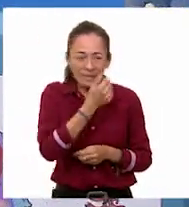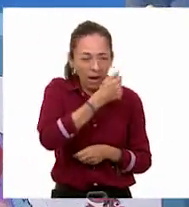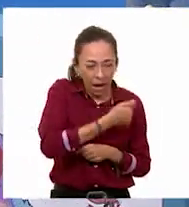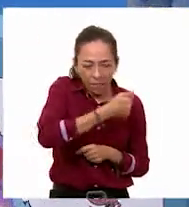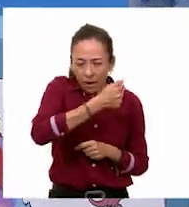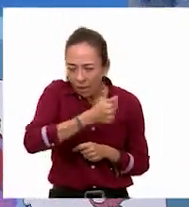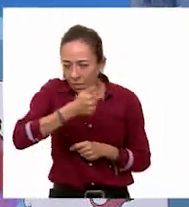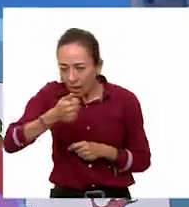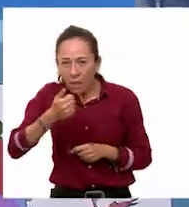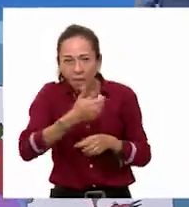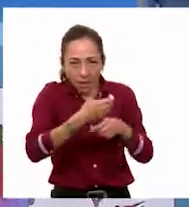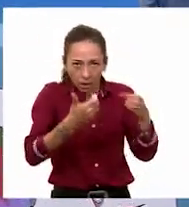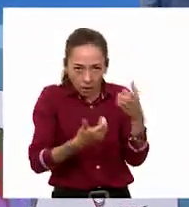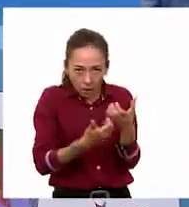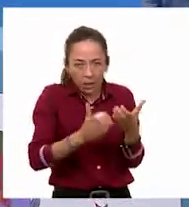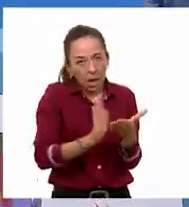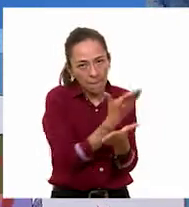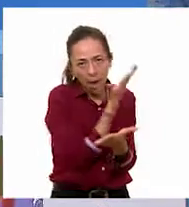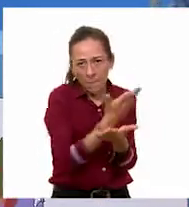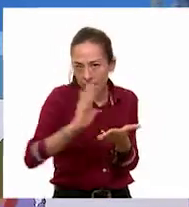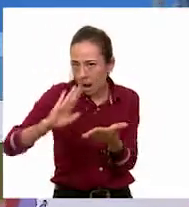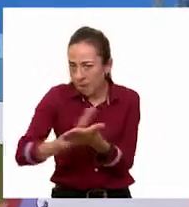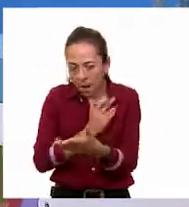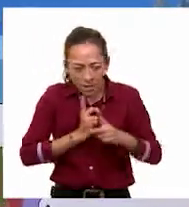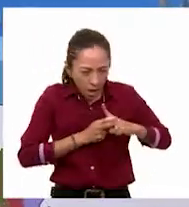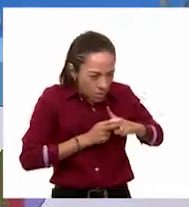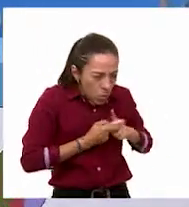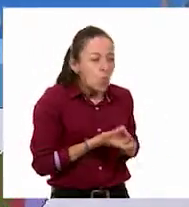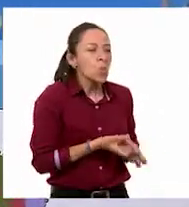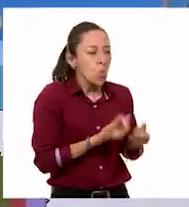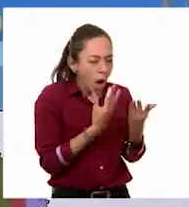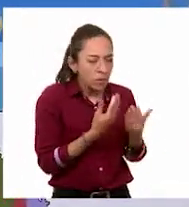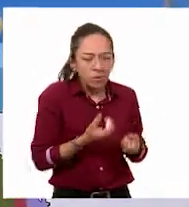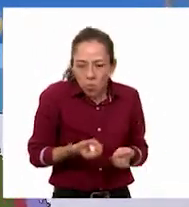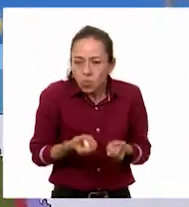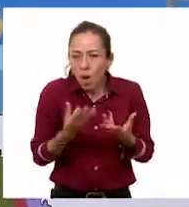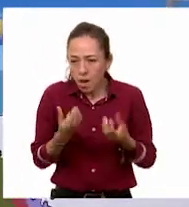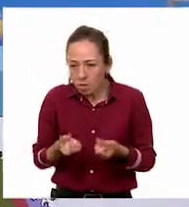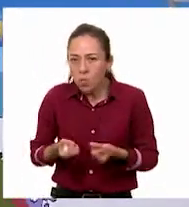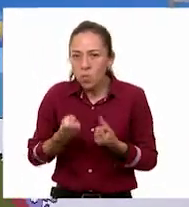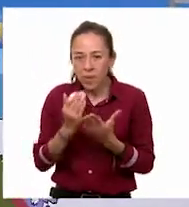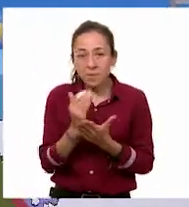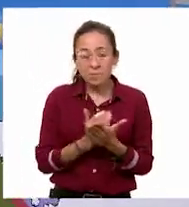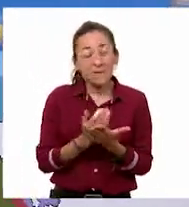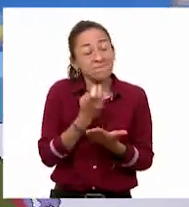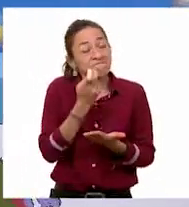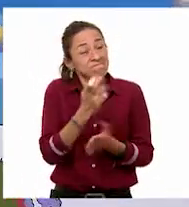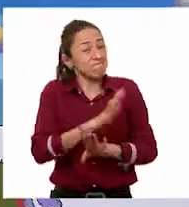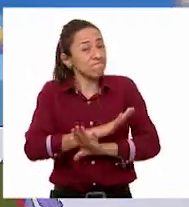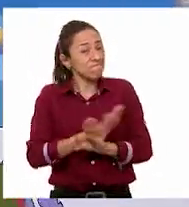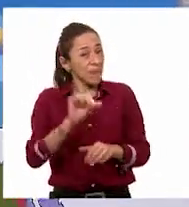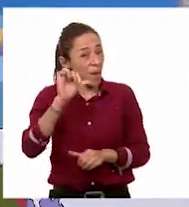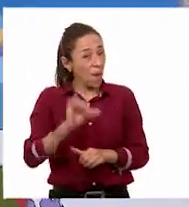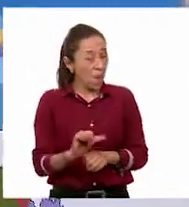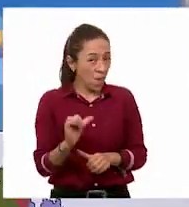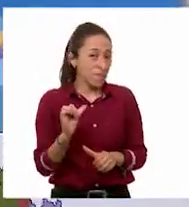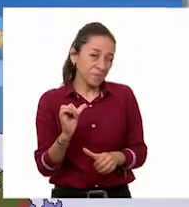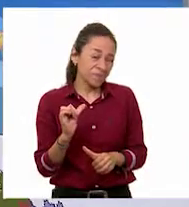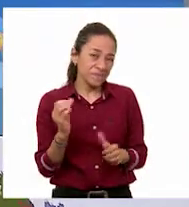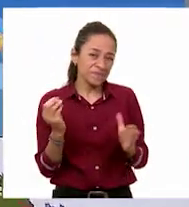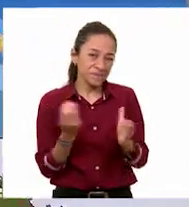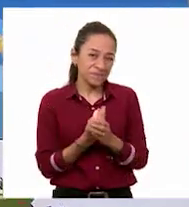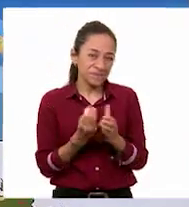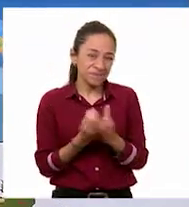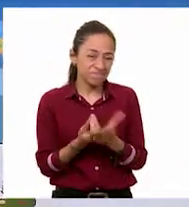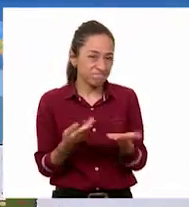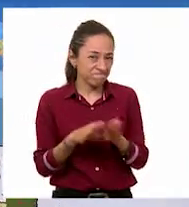artículo, ¿ok? Muy bien. Con esta última conclusión, estaríamos terminando el día de hoy nuestra clase. Les invito para que